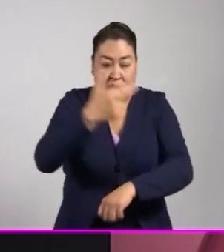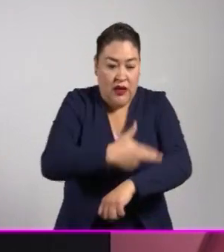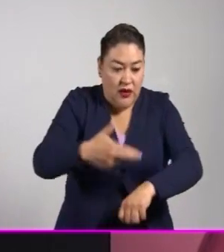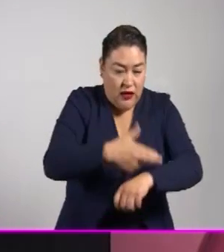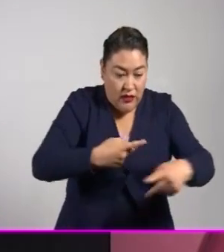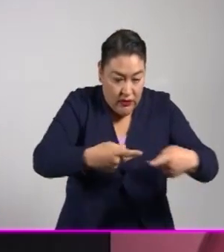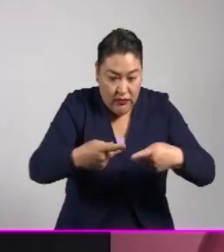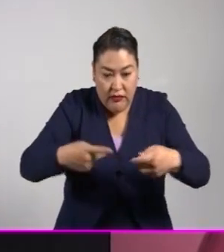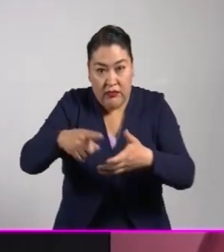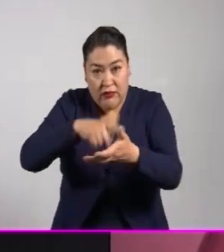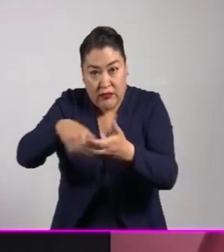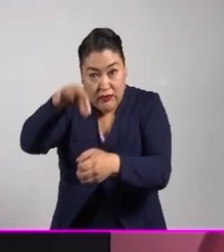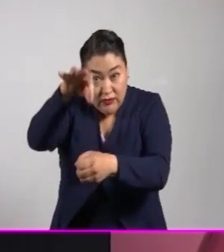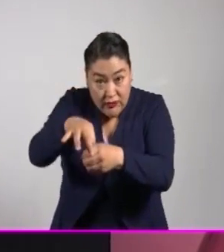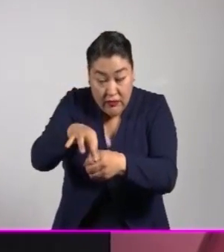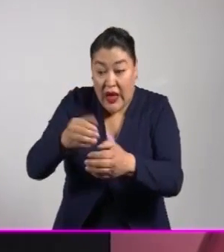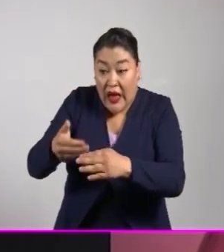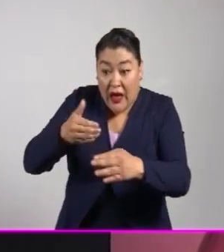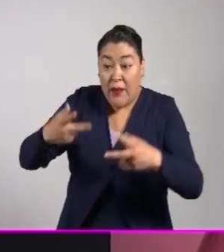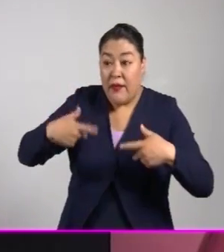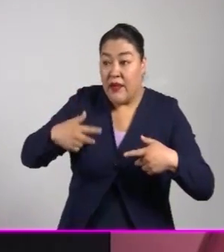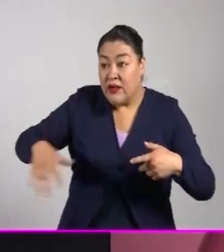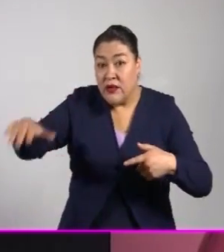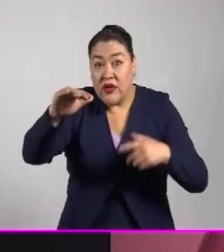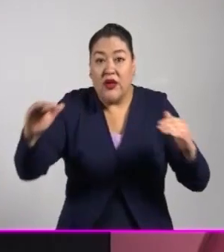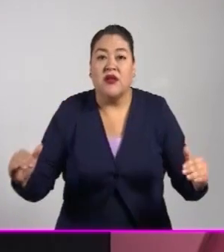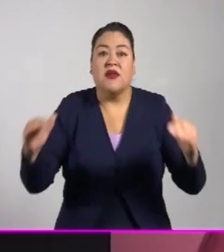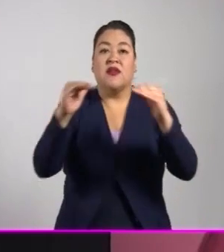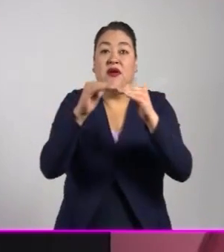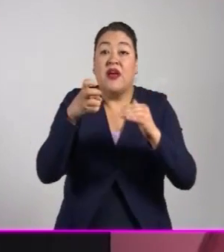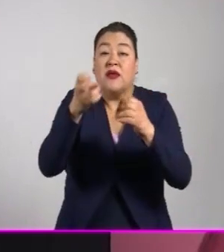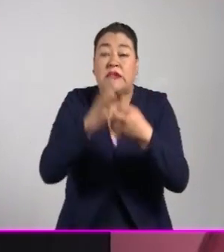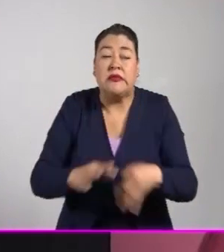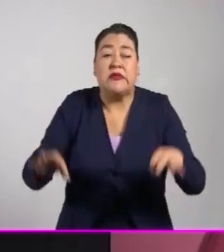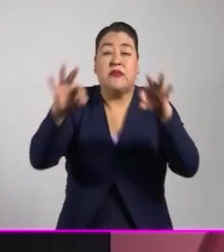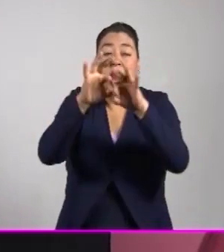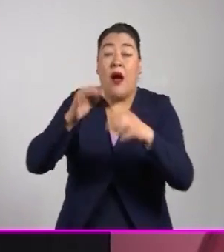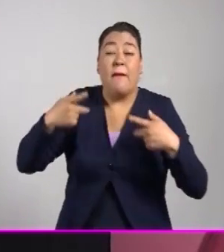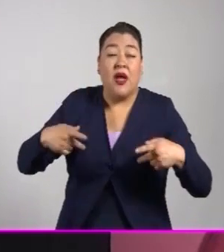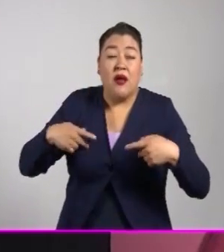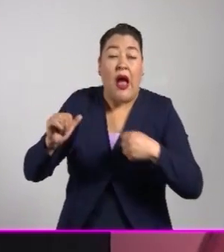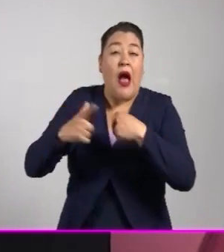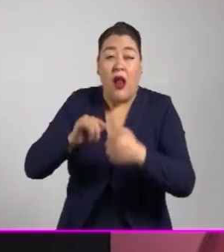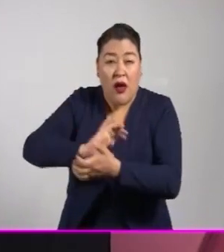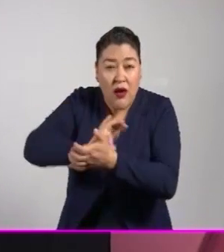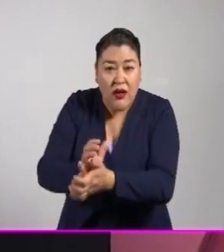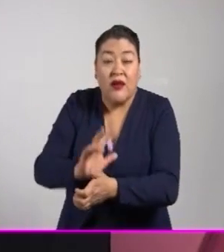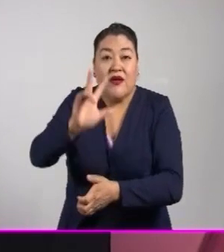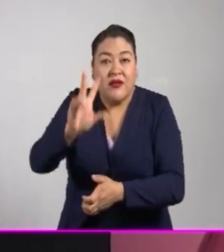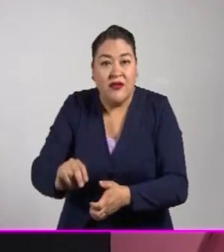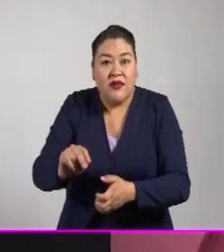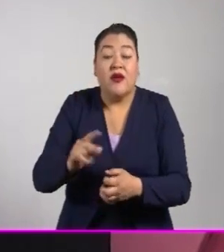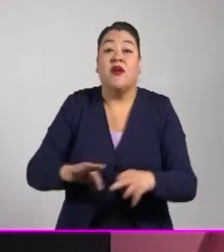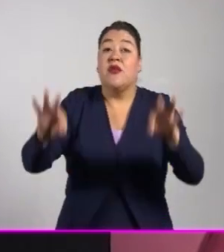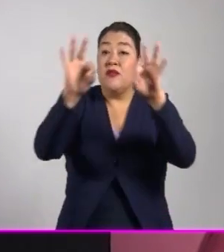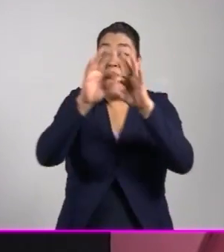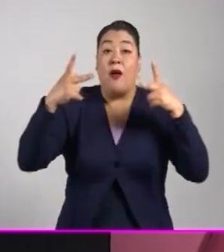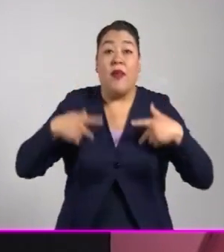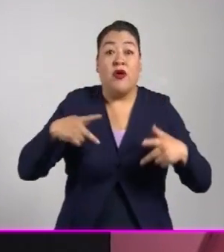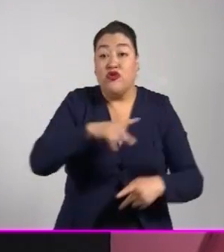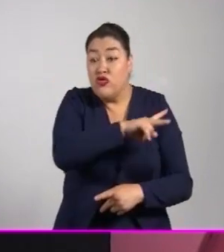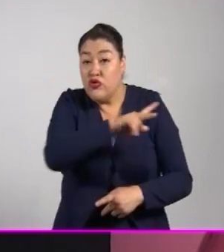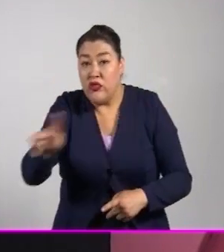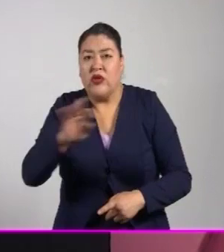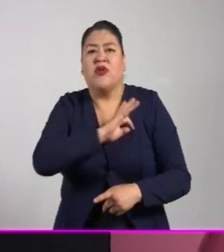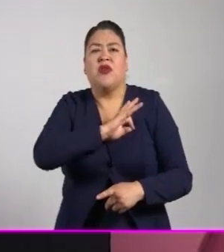considerar a la igualdad y a la no discriminación como ejes rectores de la contienda. Todas las personas deben poder ejercer